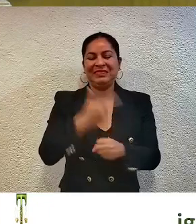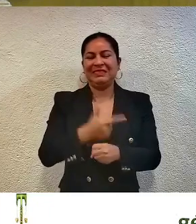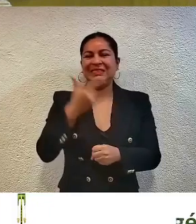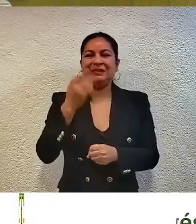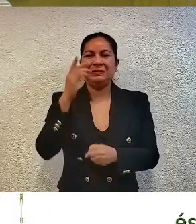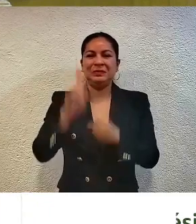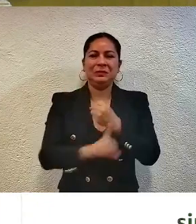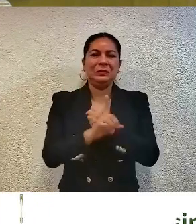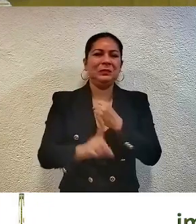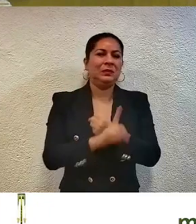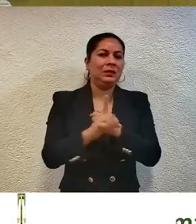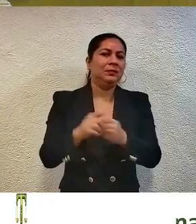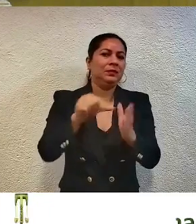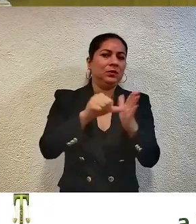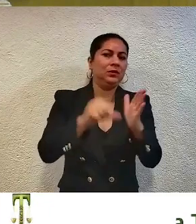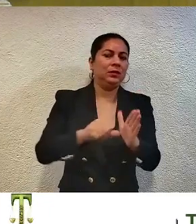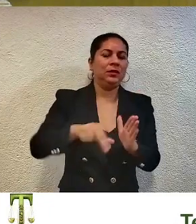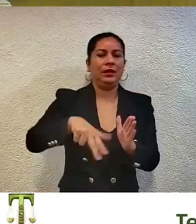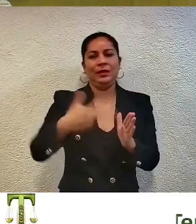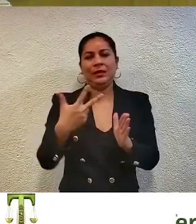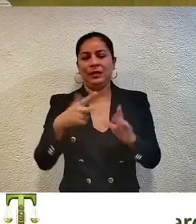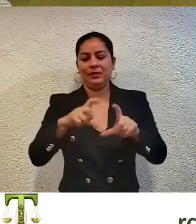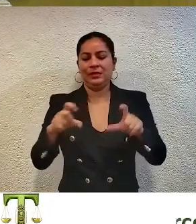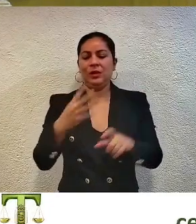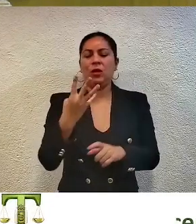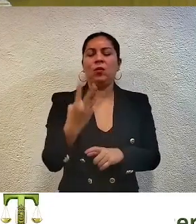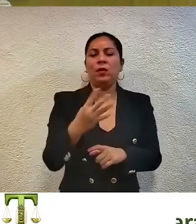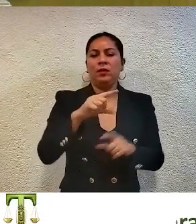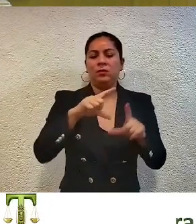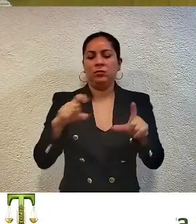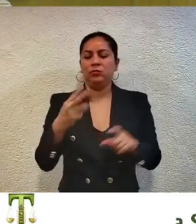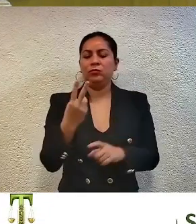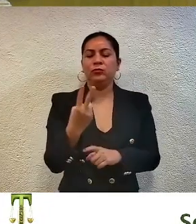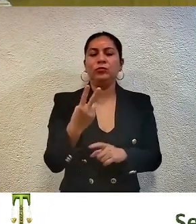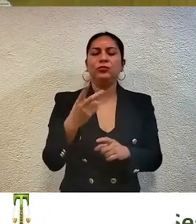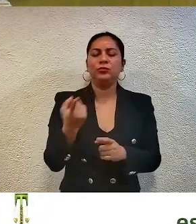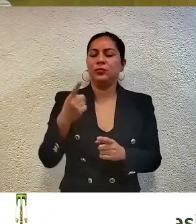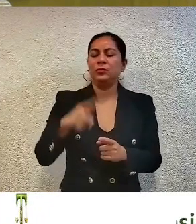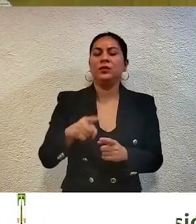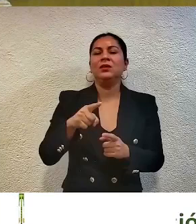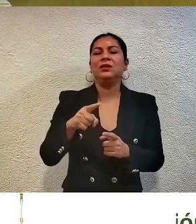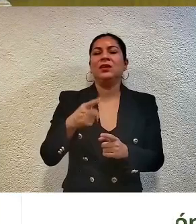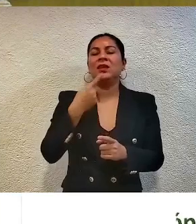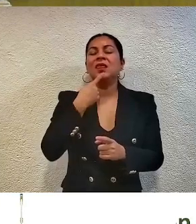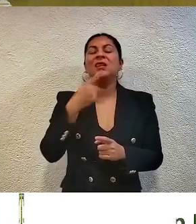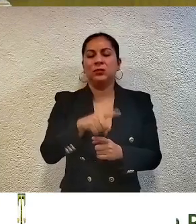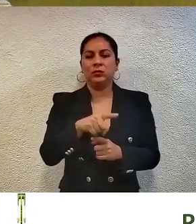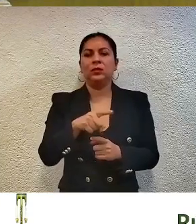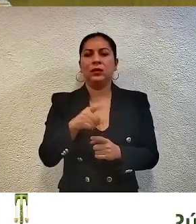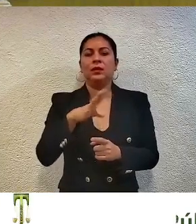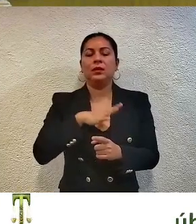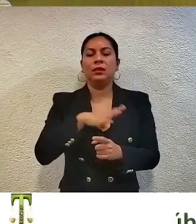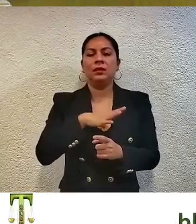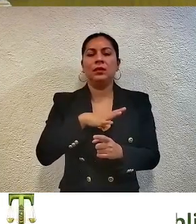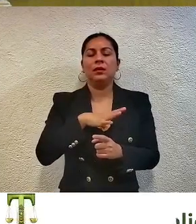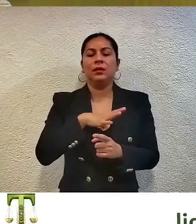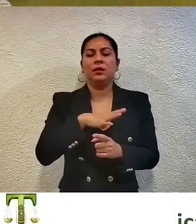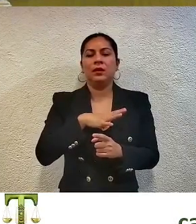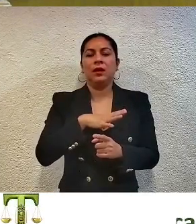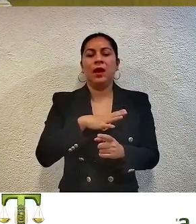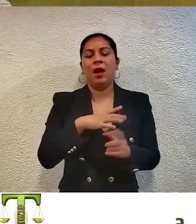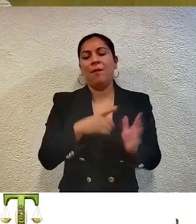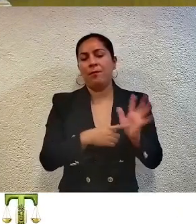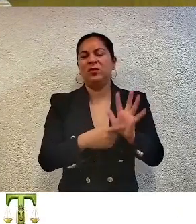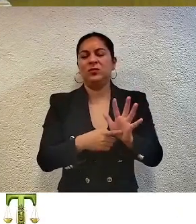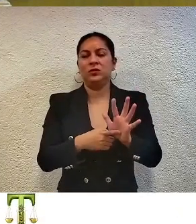recurrentes con relación al artículo 13, cuartel, párrafos primero y segundo del decreto motivo de impugnación, se encuentran encaminados a evidenciar